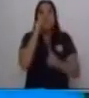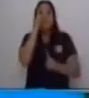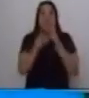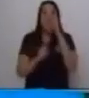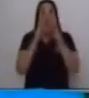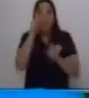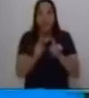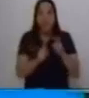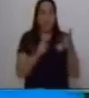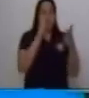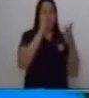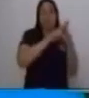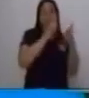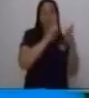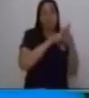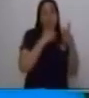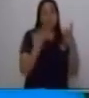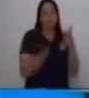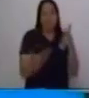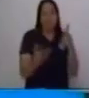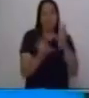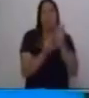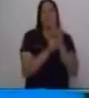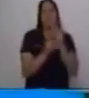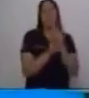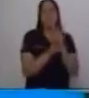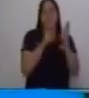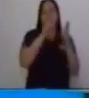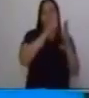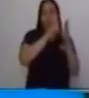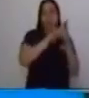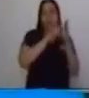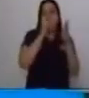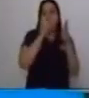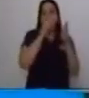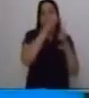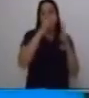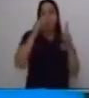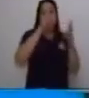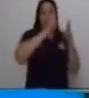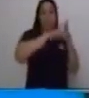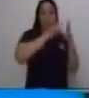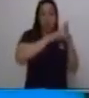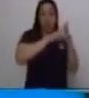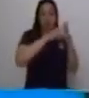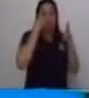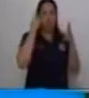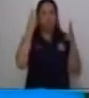Y vamos a hacer un ejemplo de una oración interrogativa.